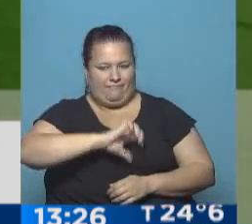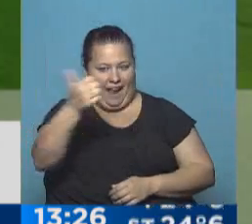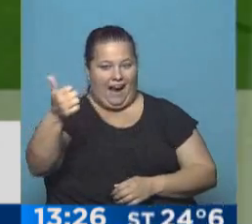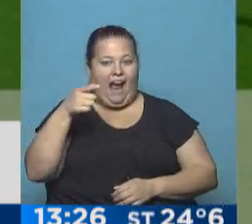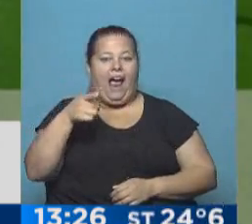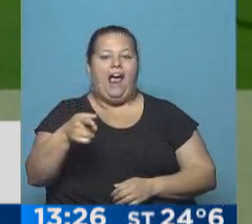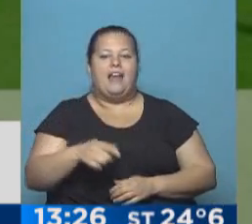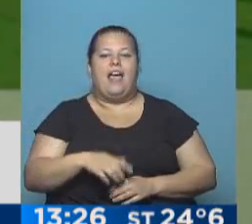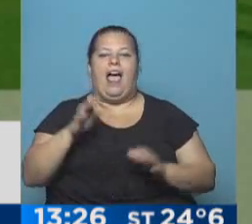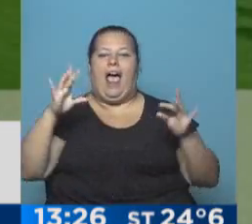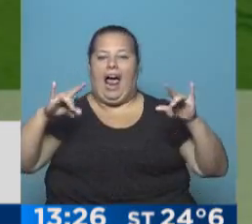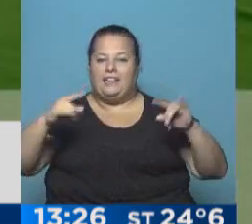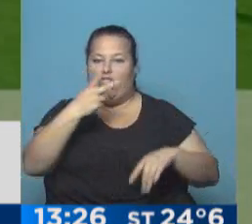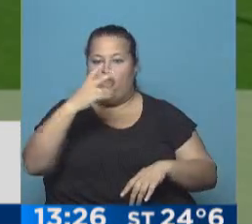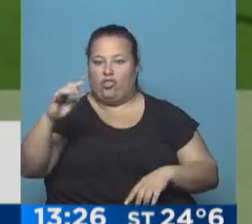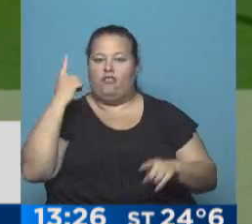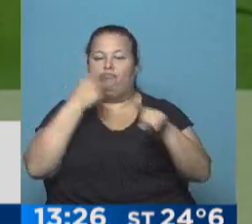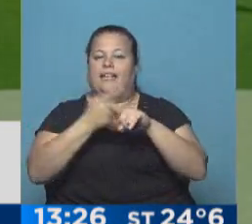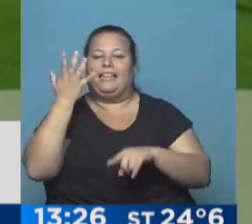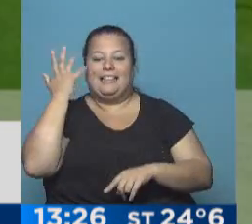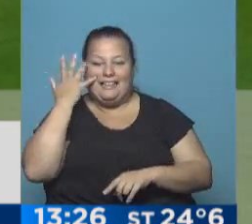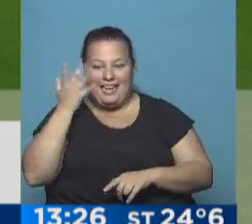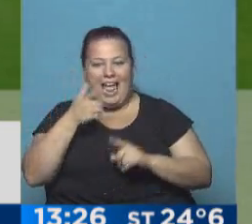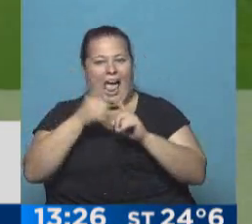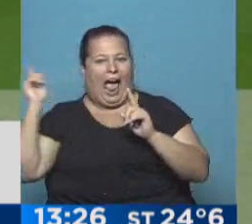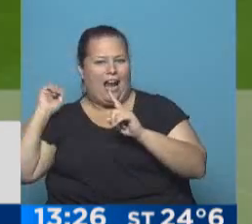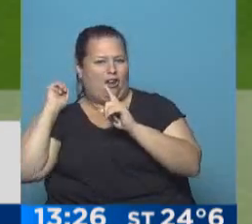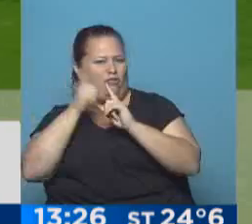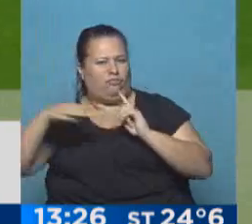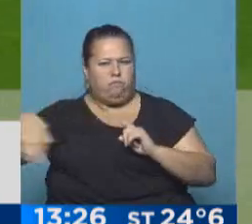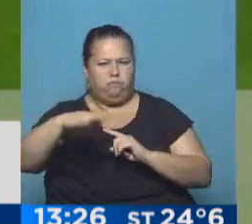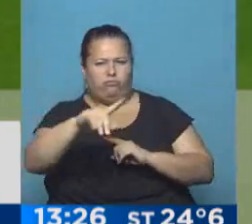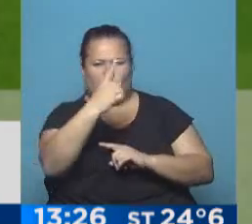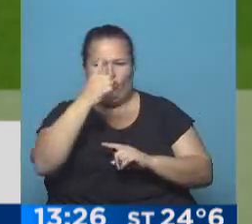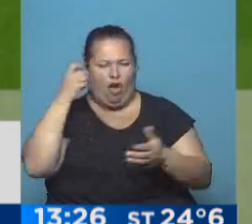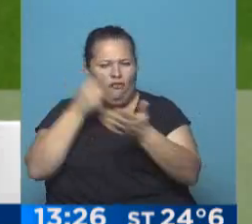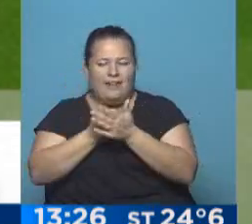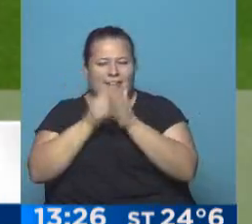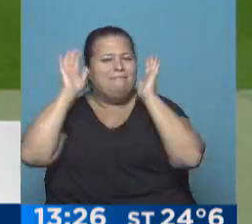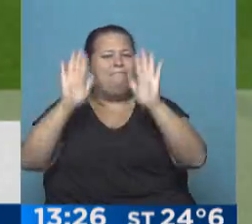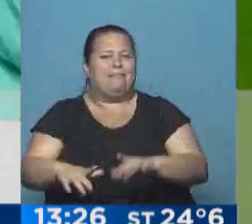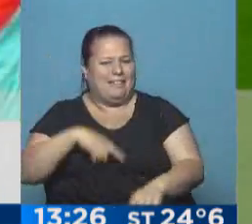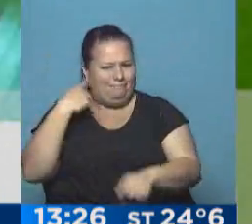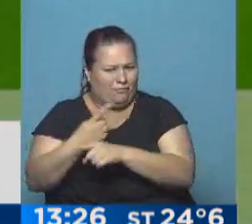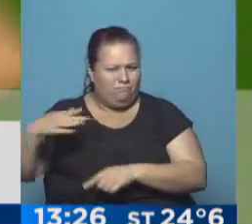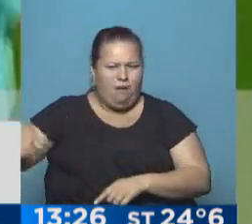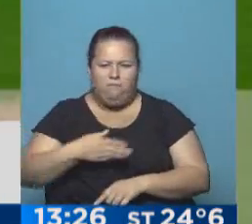de Arsenal, 2 a 0, frente a Tigre de arco a arco, Viene solo del fondo, No lo pudieron parar.